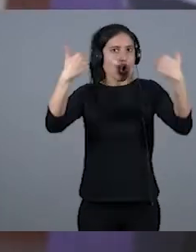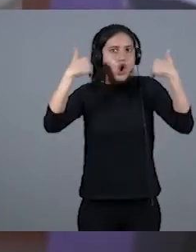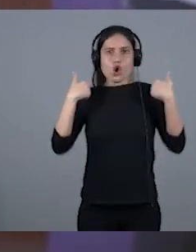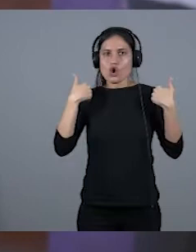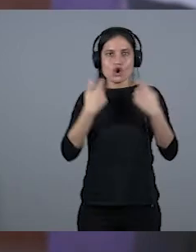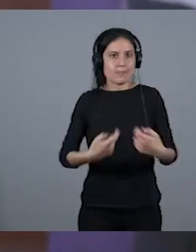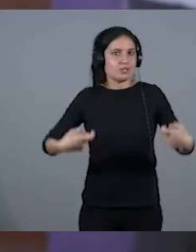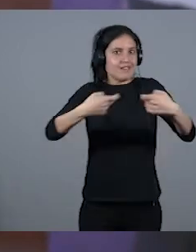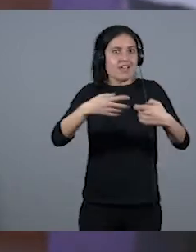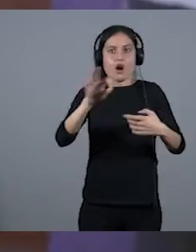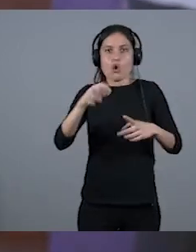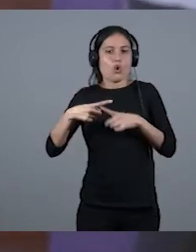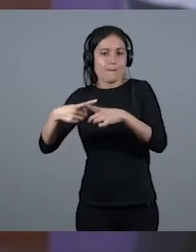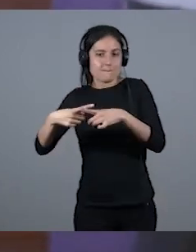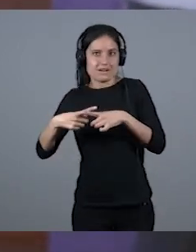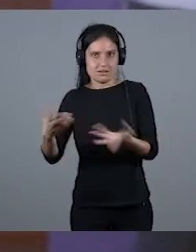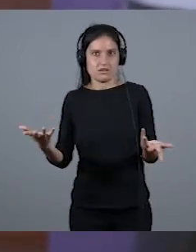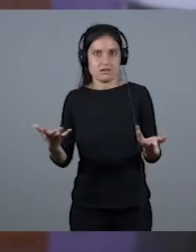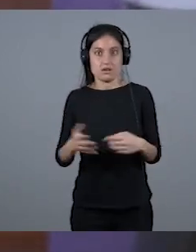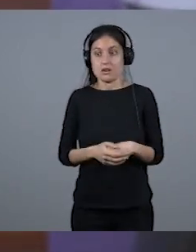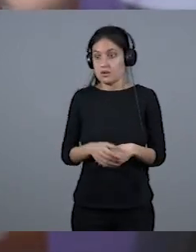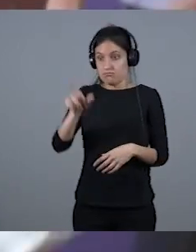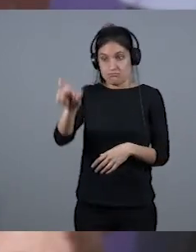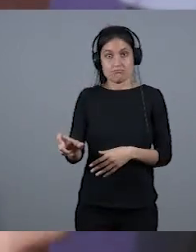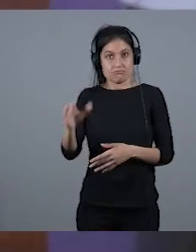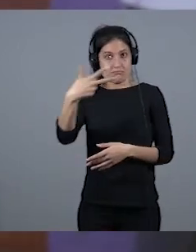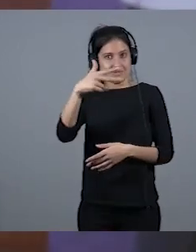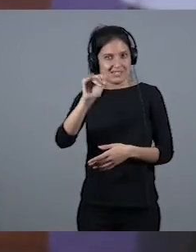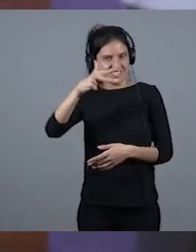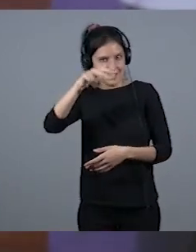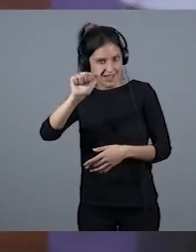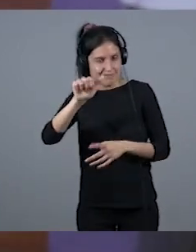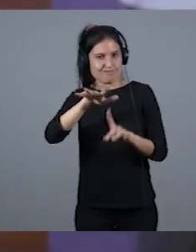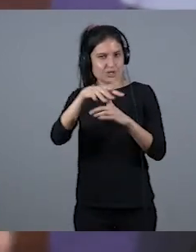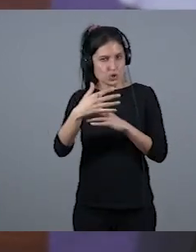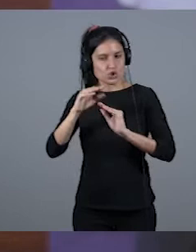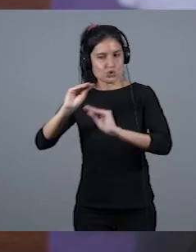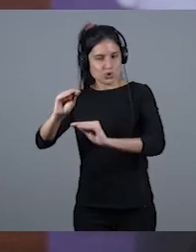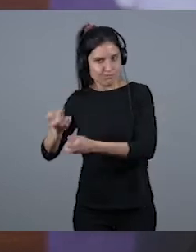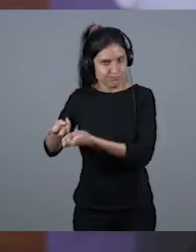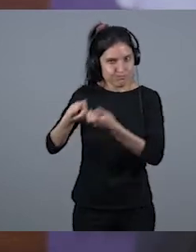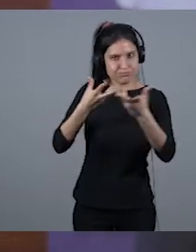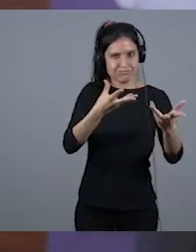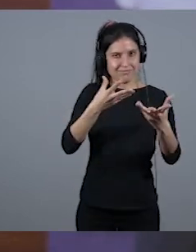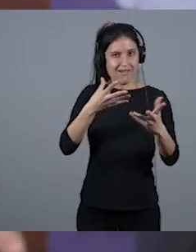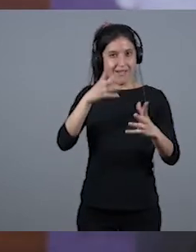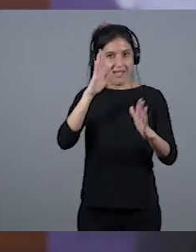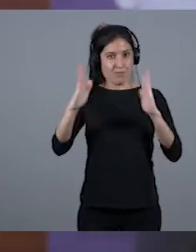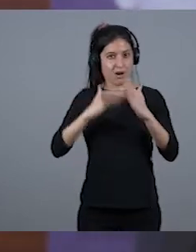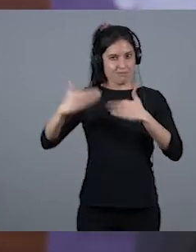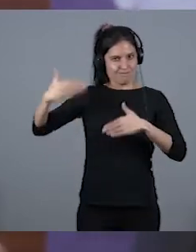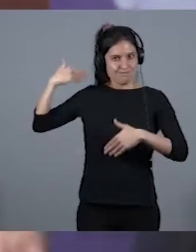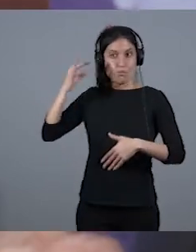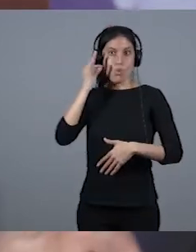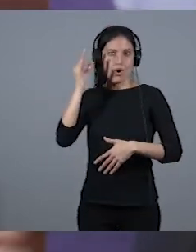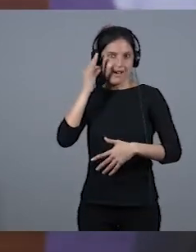Estamos hablando, Chicha está exponiendo su situación hace muchos años, en los que la mujer no es lo mismo que ahora, evidentemente, gracias a Dios